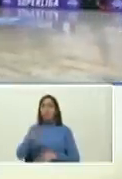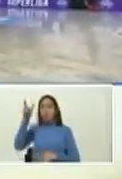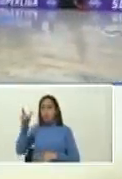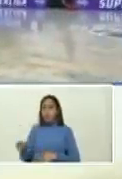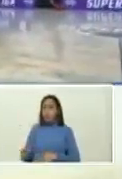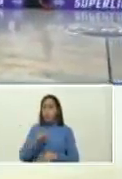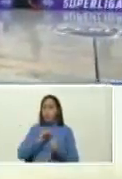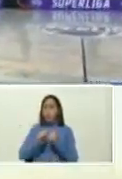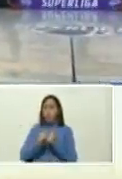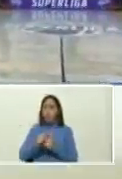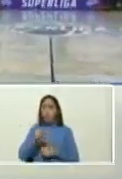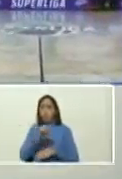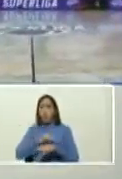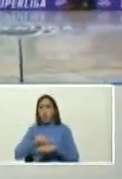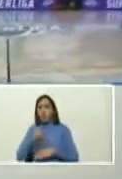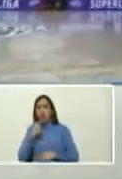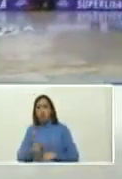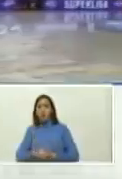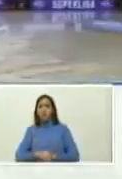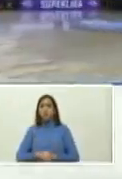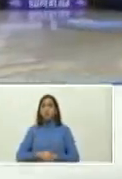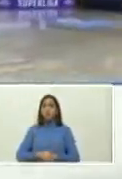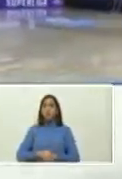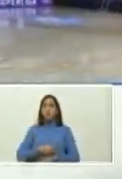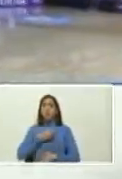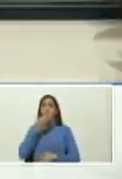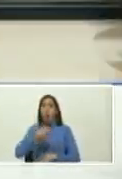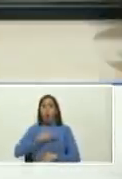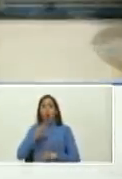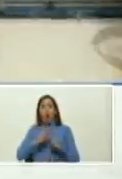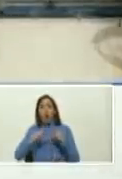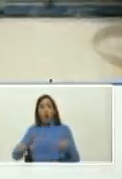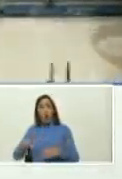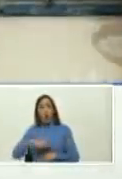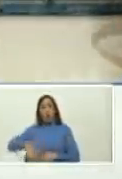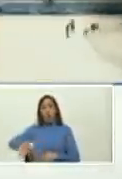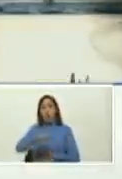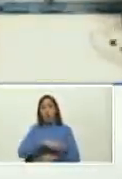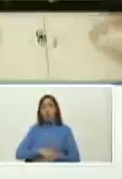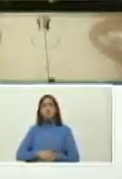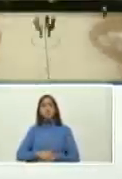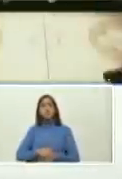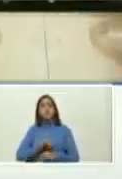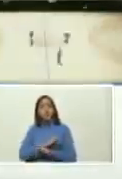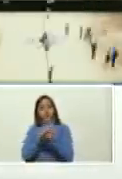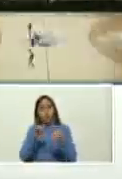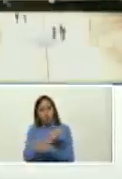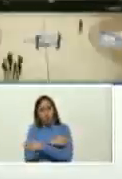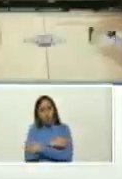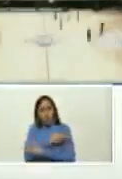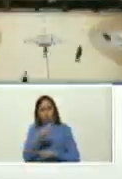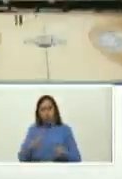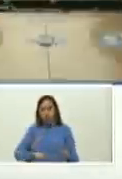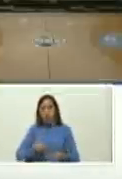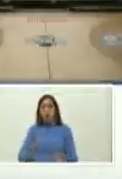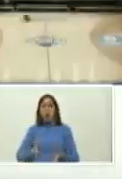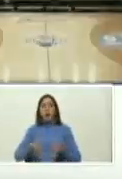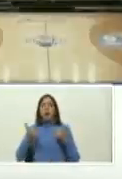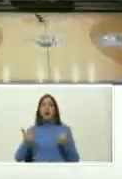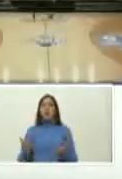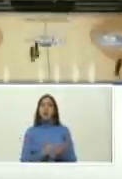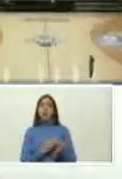querido ministro presidente buenas tardes para usted y para toda Venezuela felicitaciones a todos los premiados en la tarde de hoy